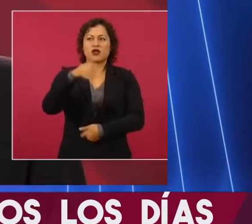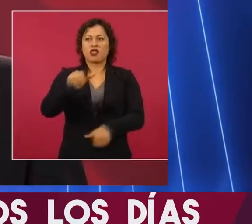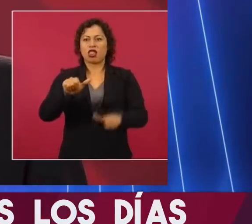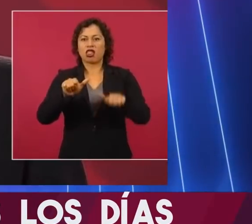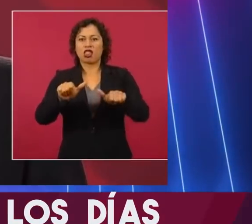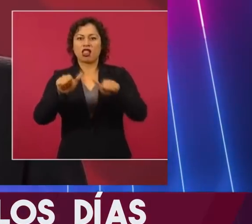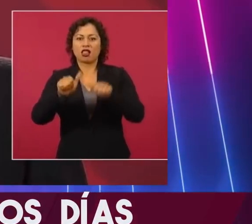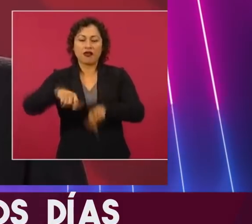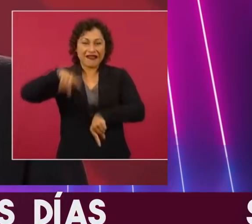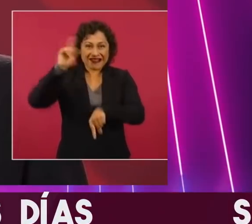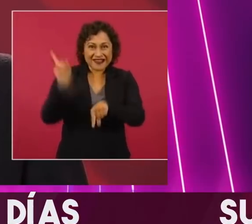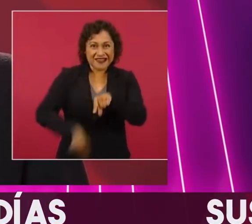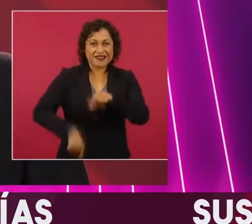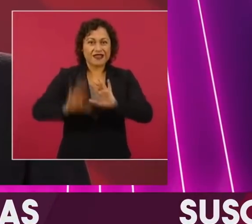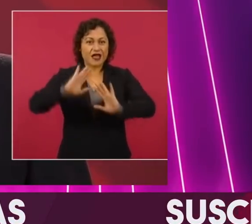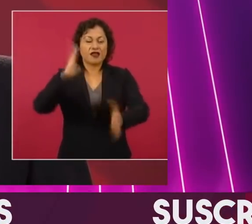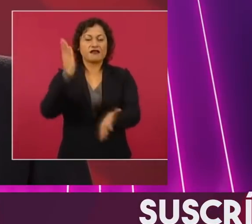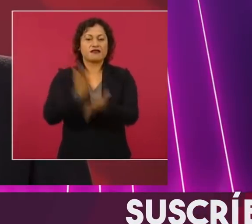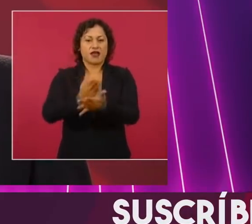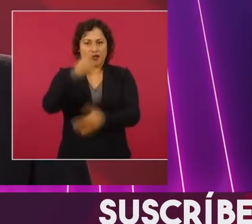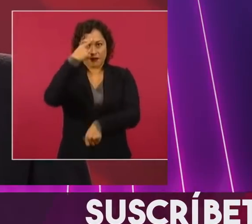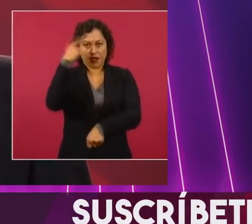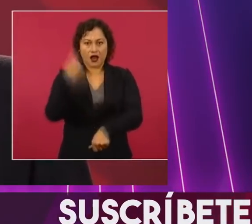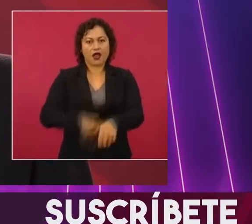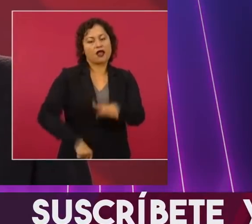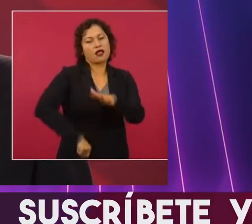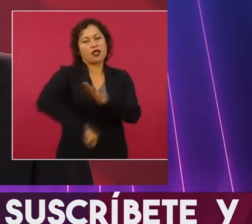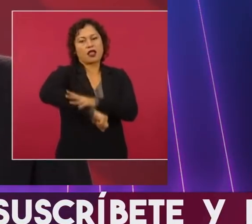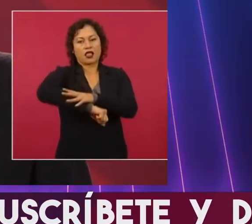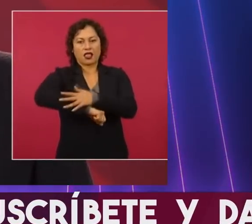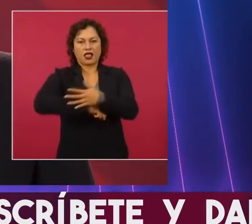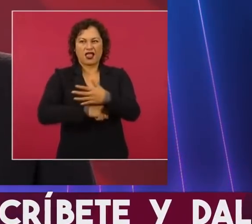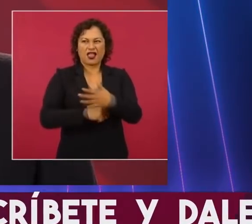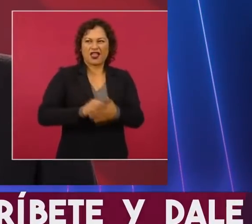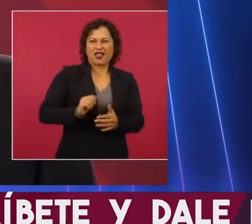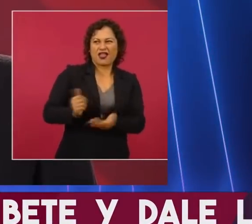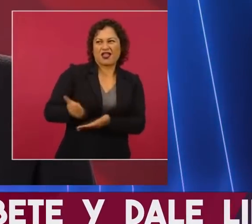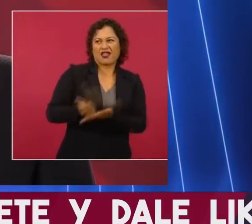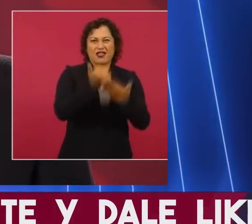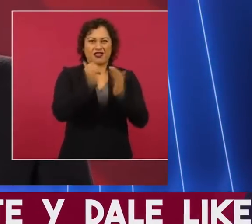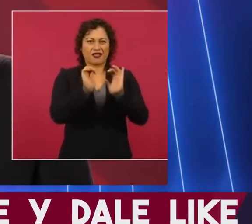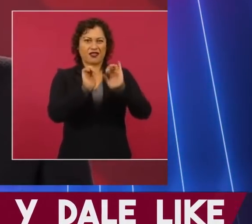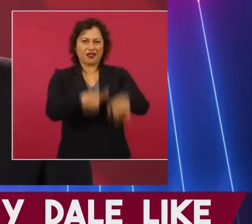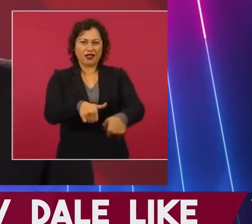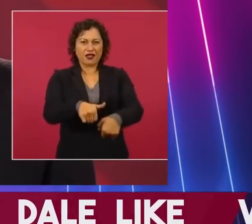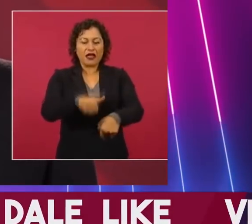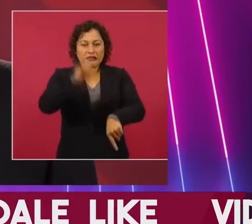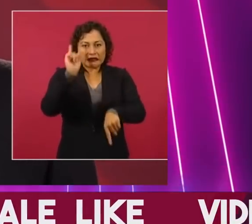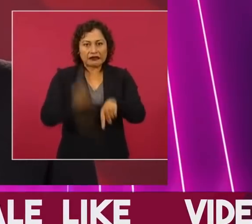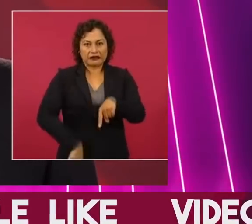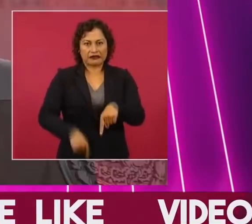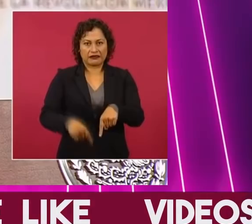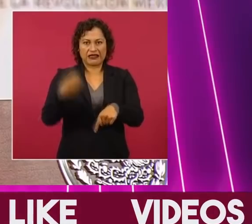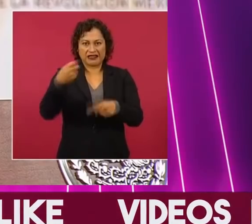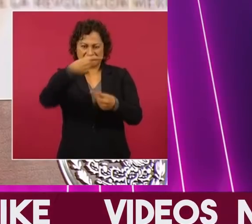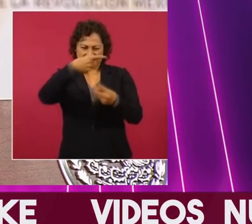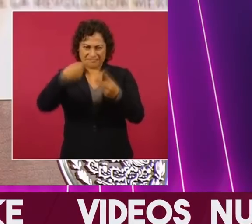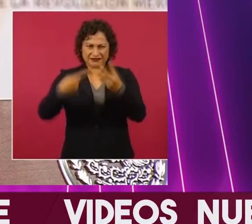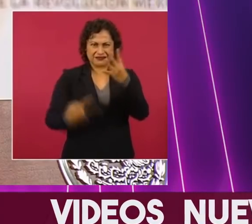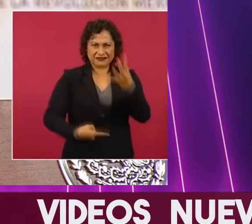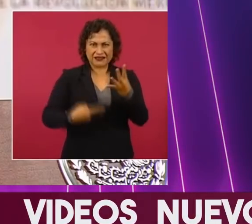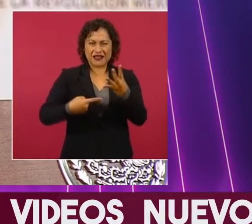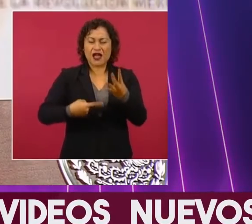haya amiguismo, influyentismo, nepotismo, ninguna de esas lacras de la política.